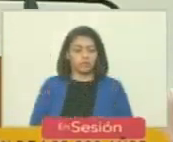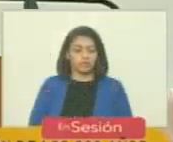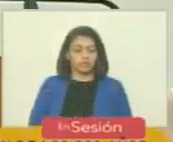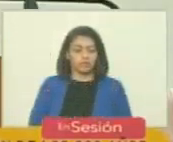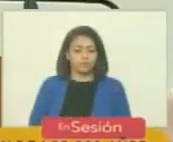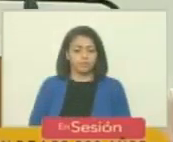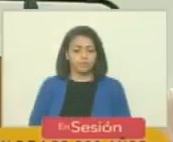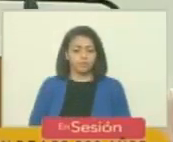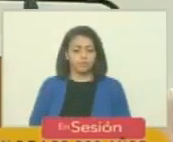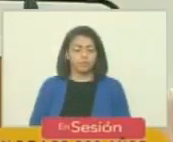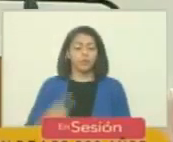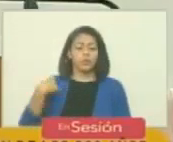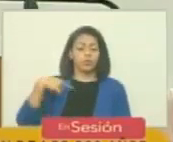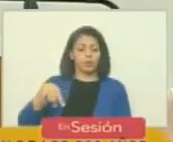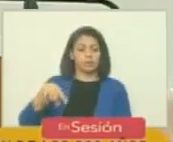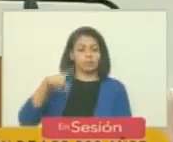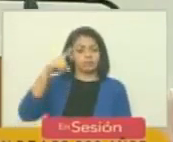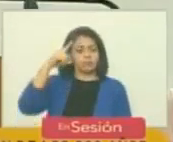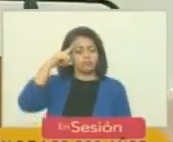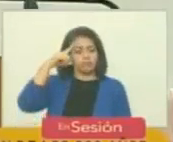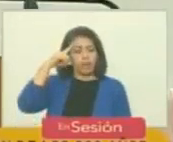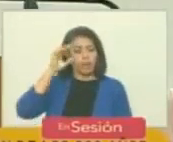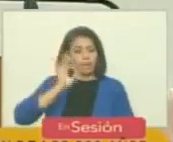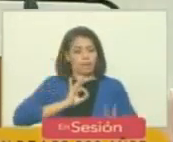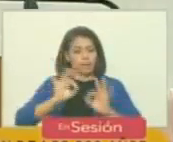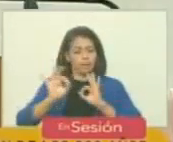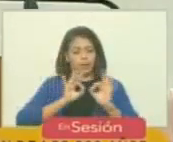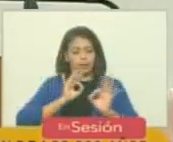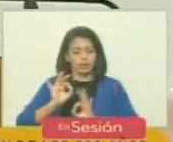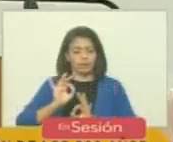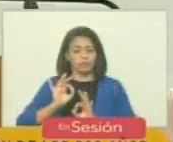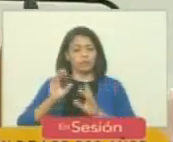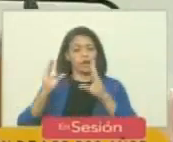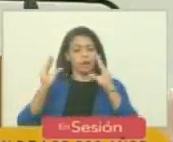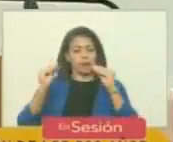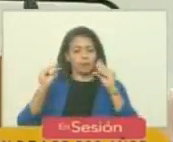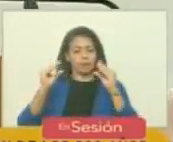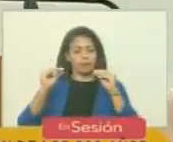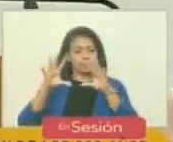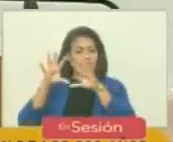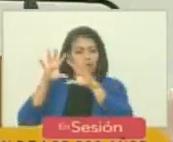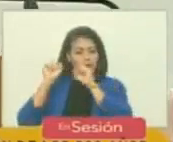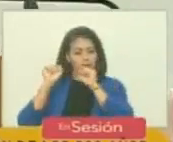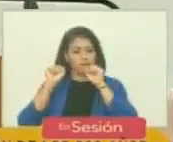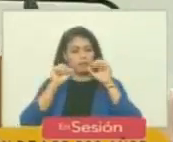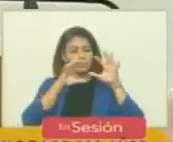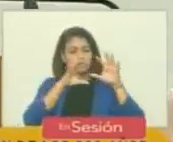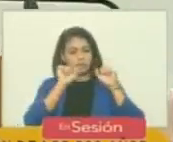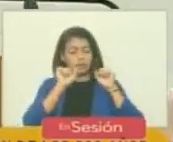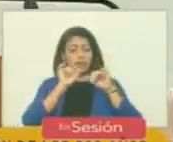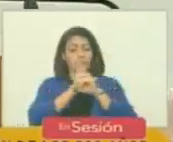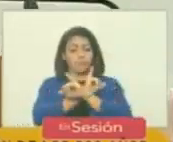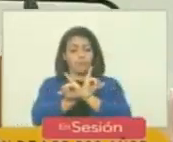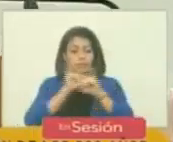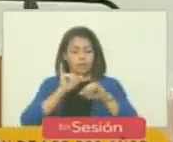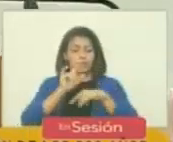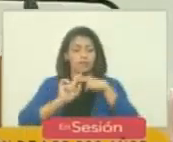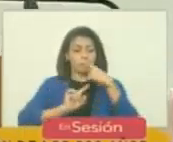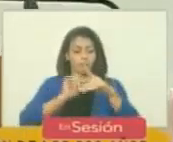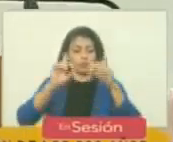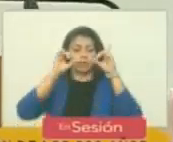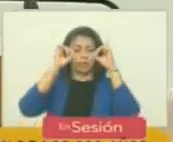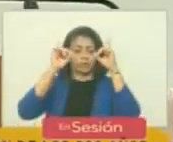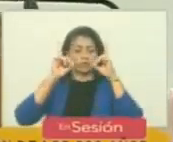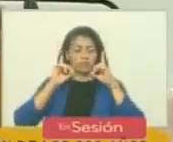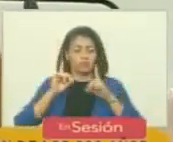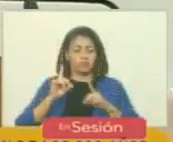tuvieron la capacidad de dialogar de entenderse para finalmente decidir